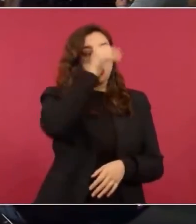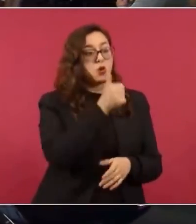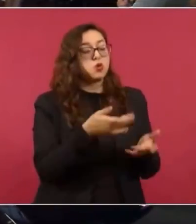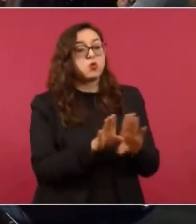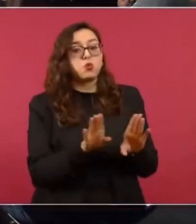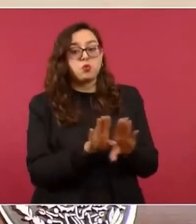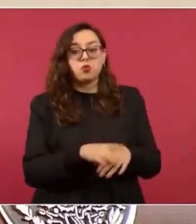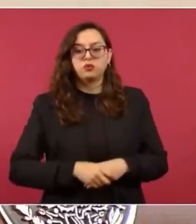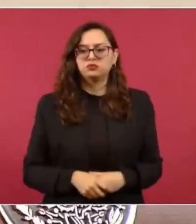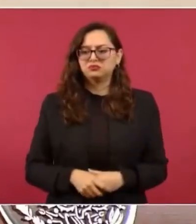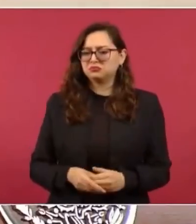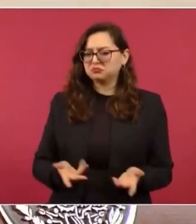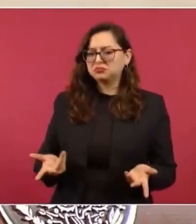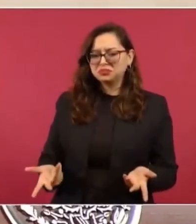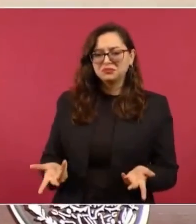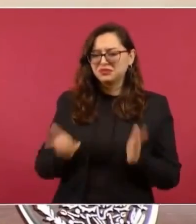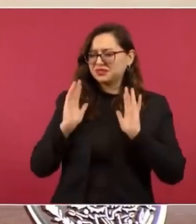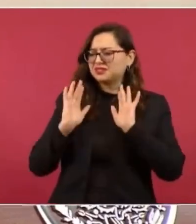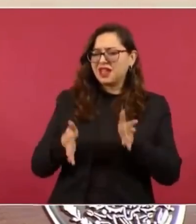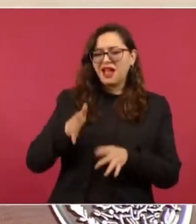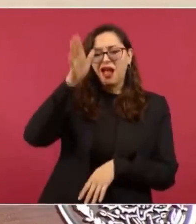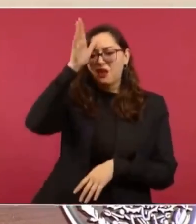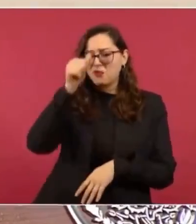relación y comunicación permanente.